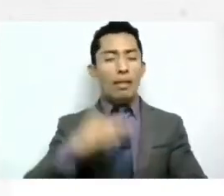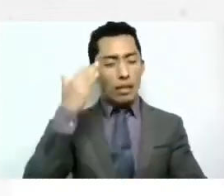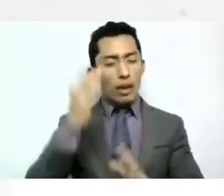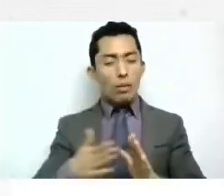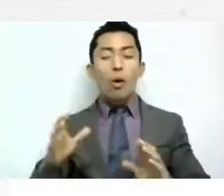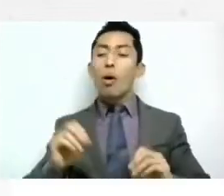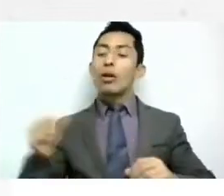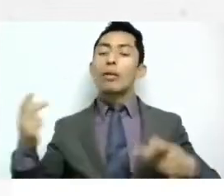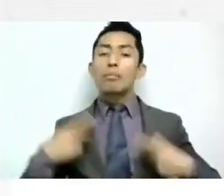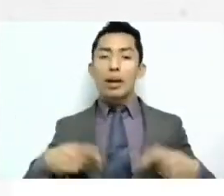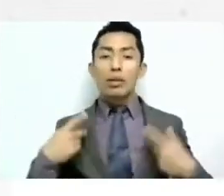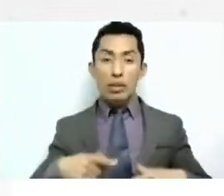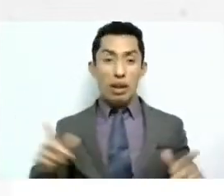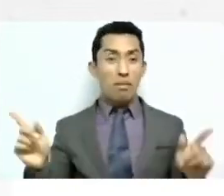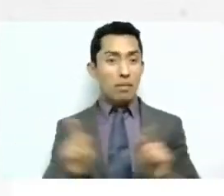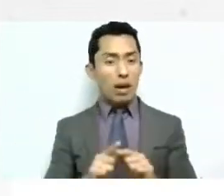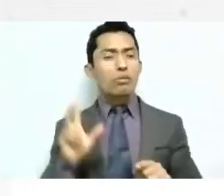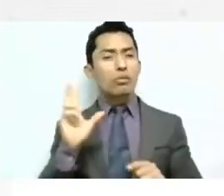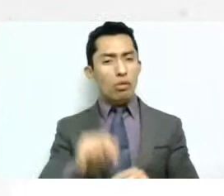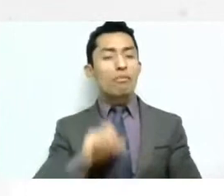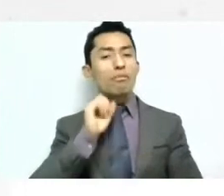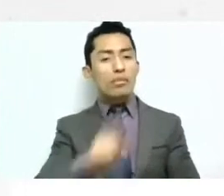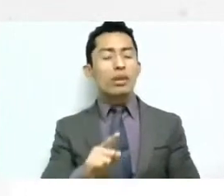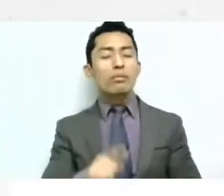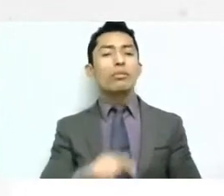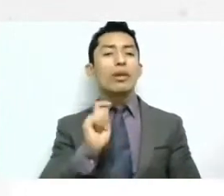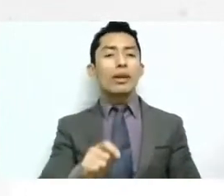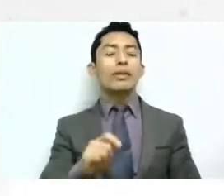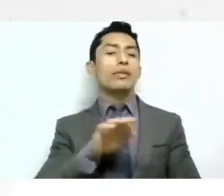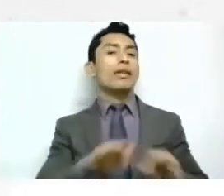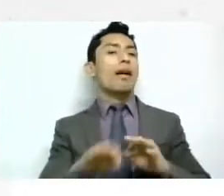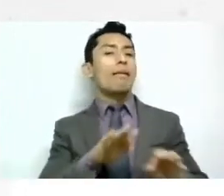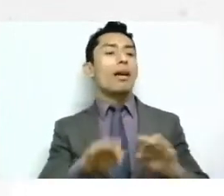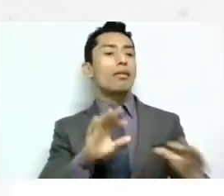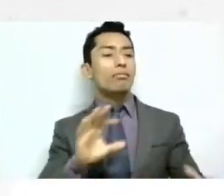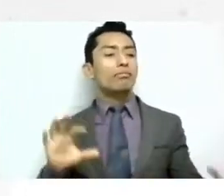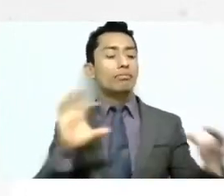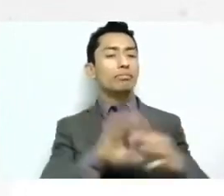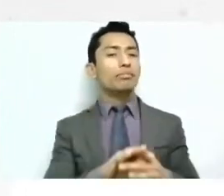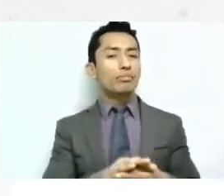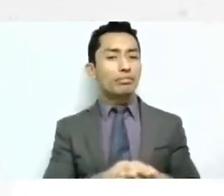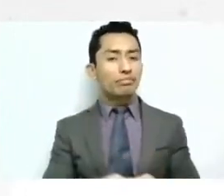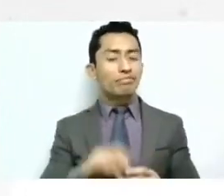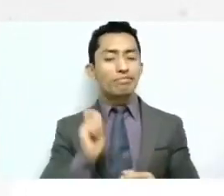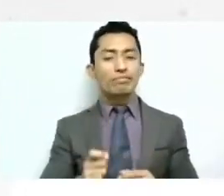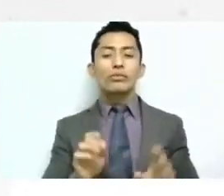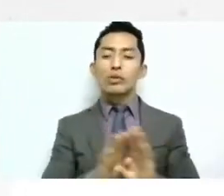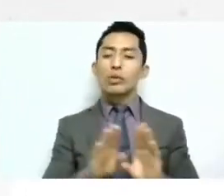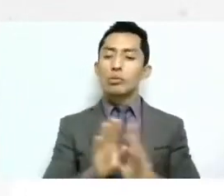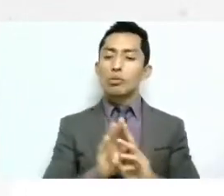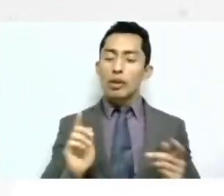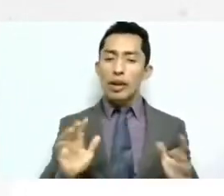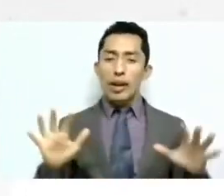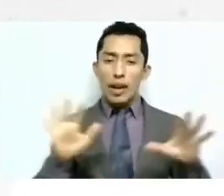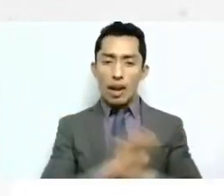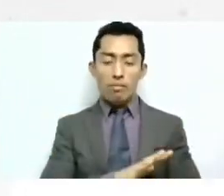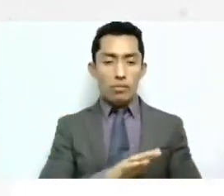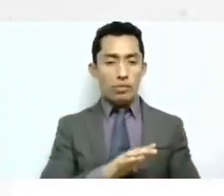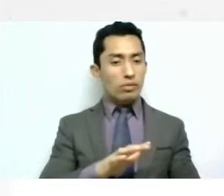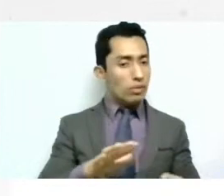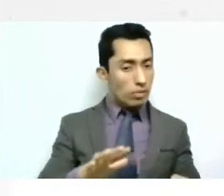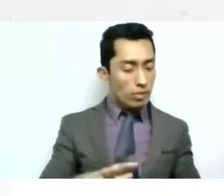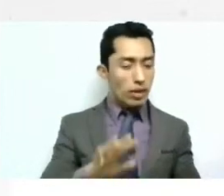también hay que ver y aquí viene la relación con la parte laboral de cómo ajustar el horario de los de